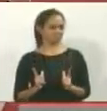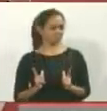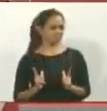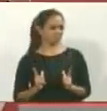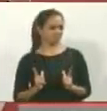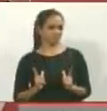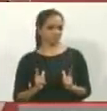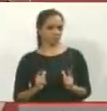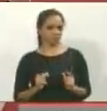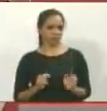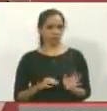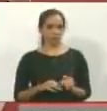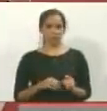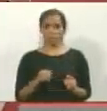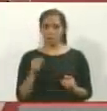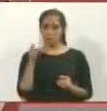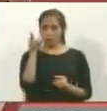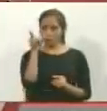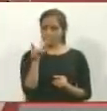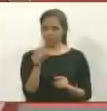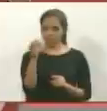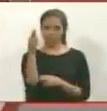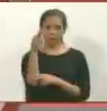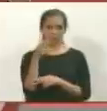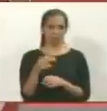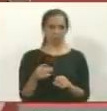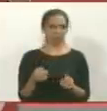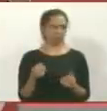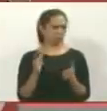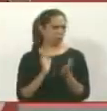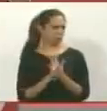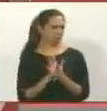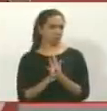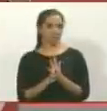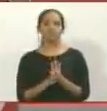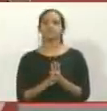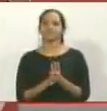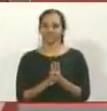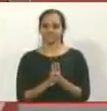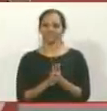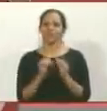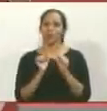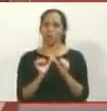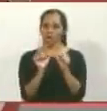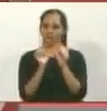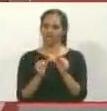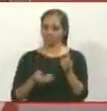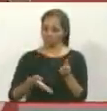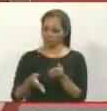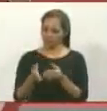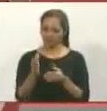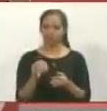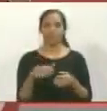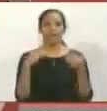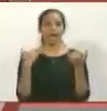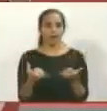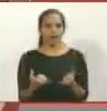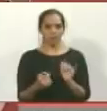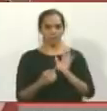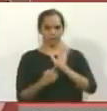Sector Lagallera del barrio La Paz de Barquisimeto,